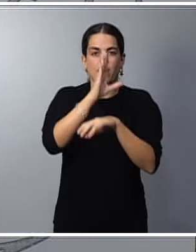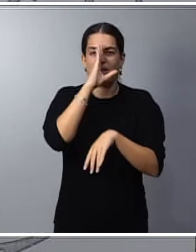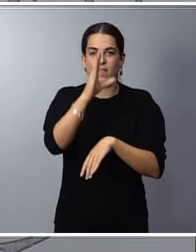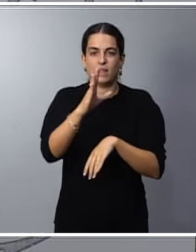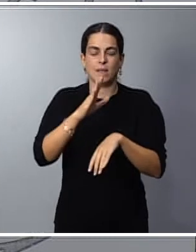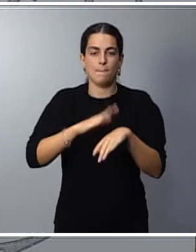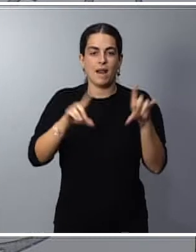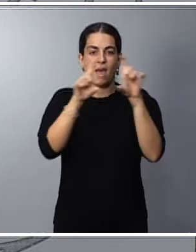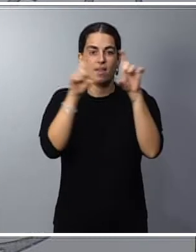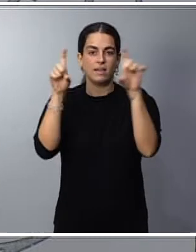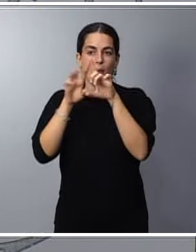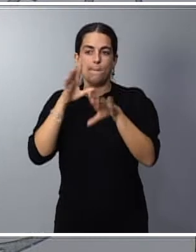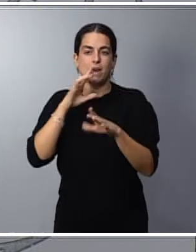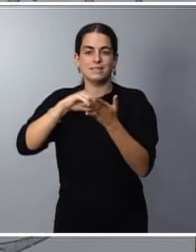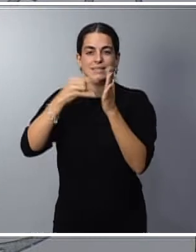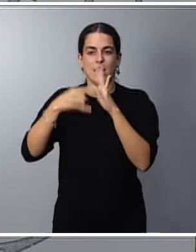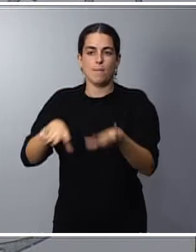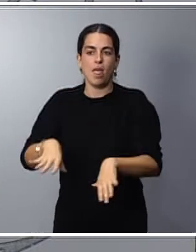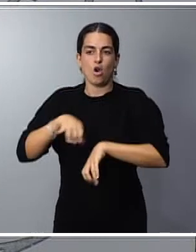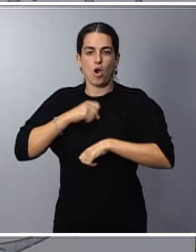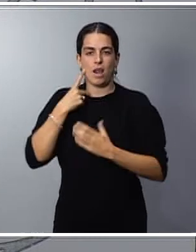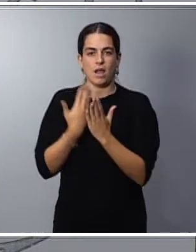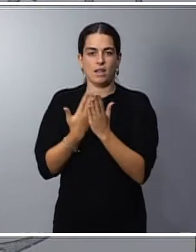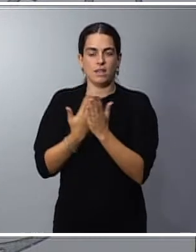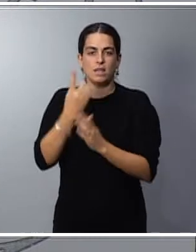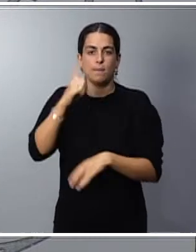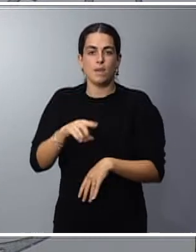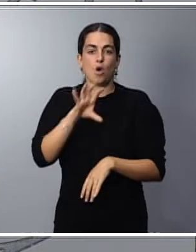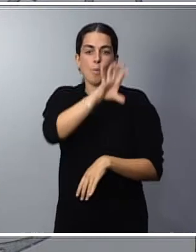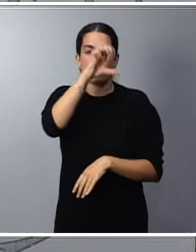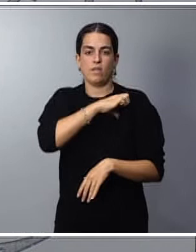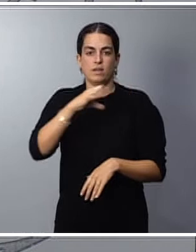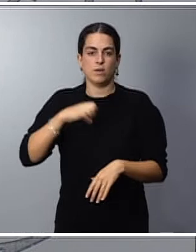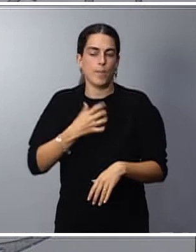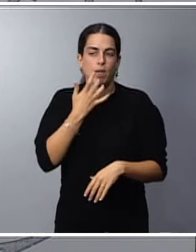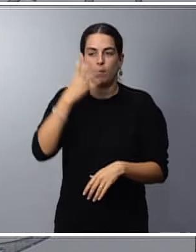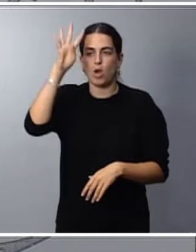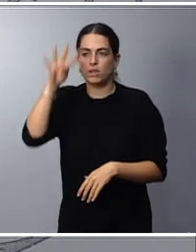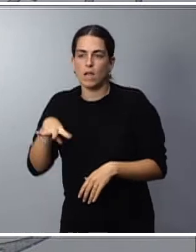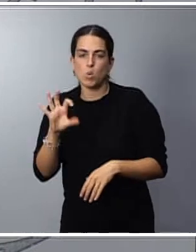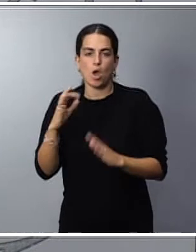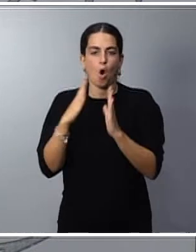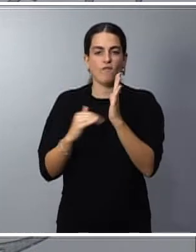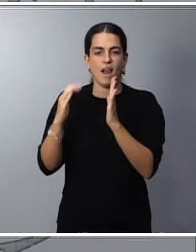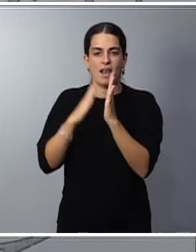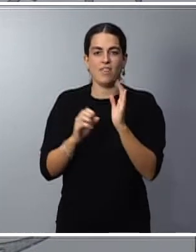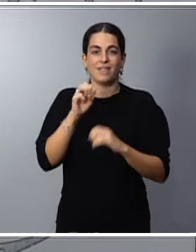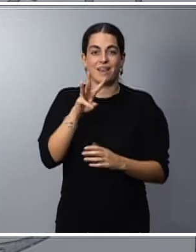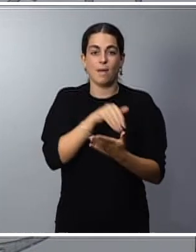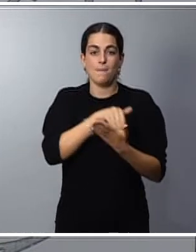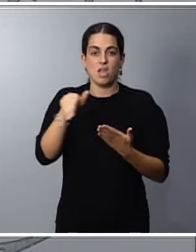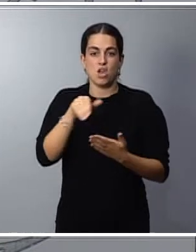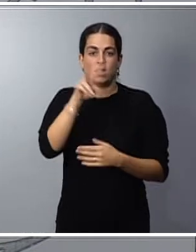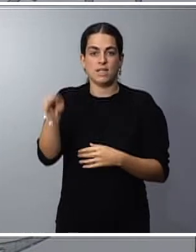acogida y también a comunidades autónomas como Cataluña o Valencia, de 13 millones de euros para cada una de ellas, donde se han